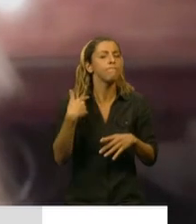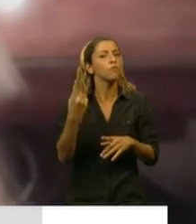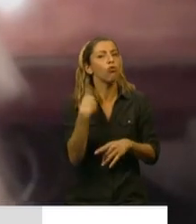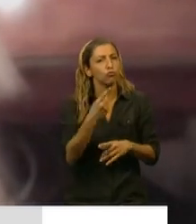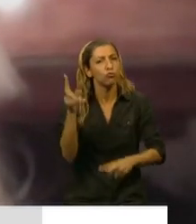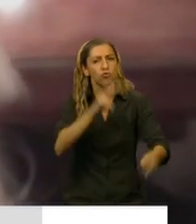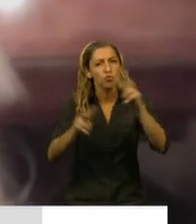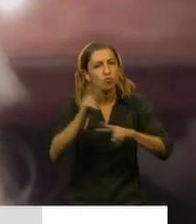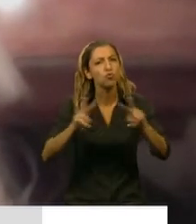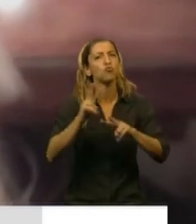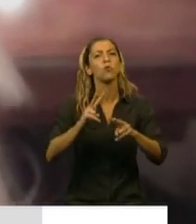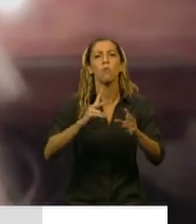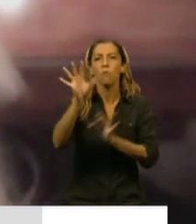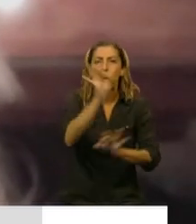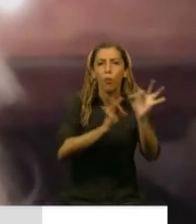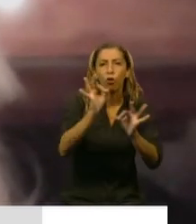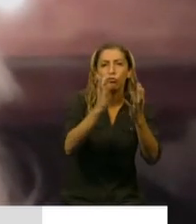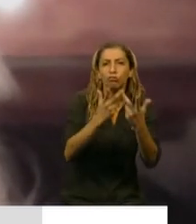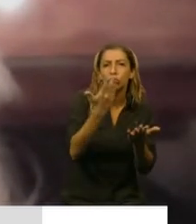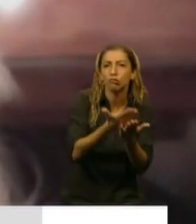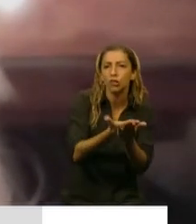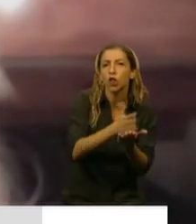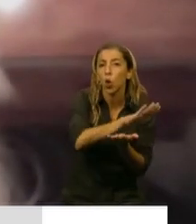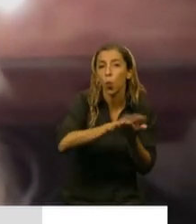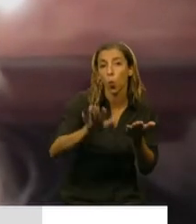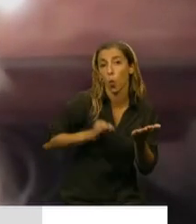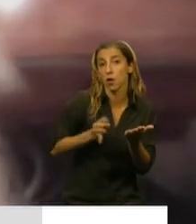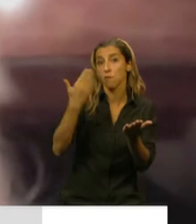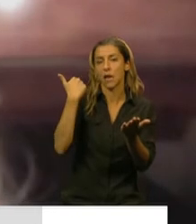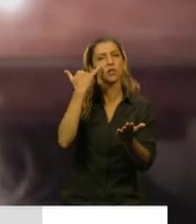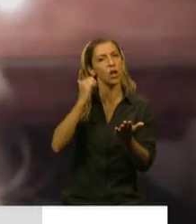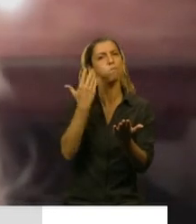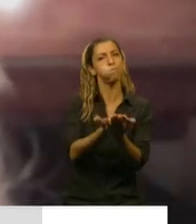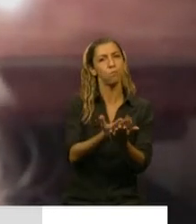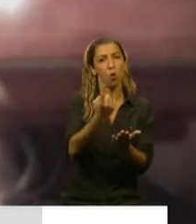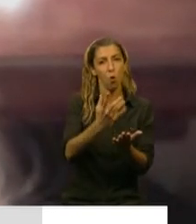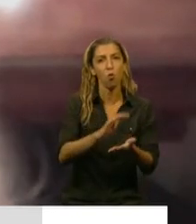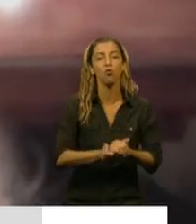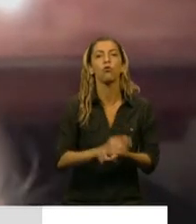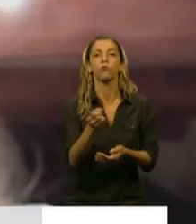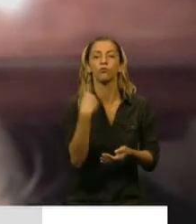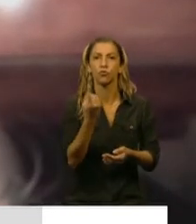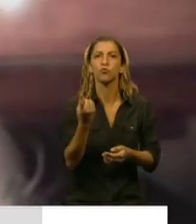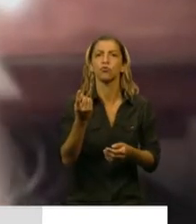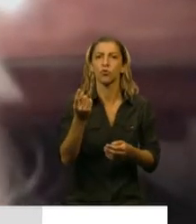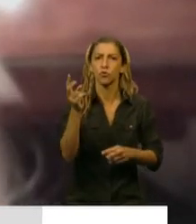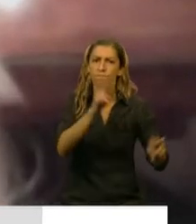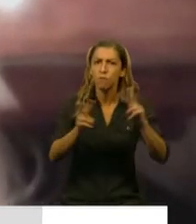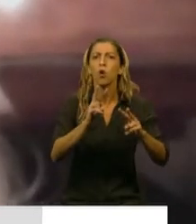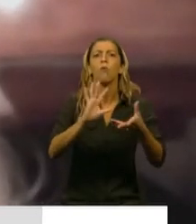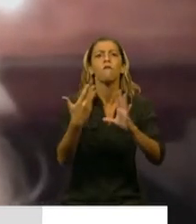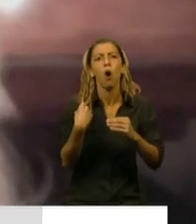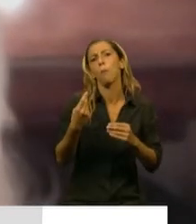he impulsado el proyecto que habíamos presentado el año pasado estableciendo la receta médica digital.